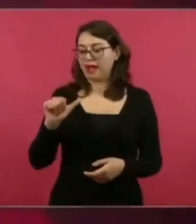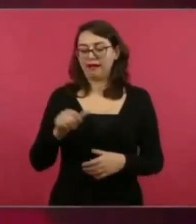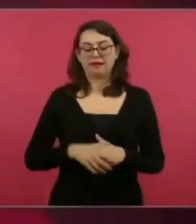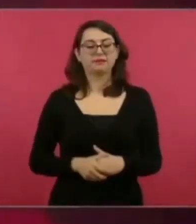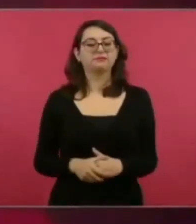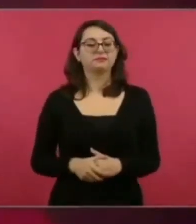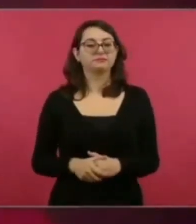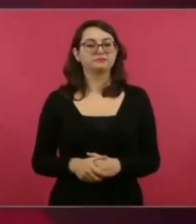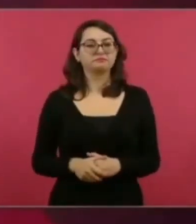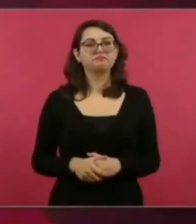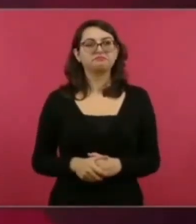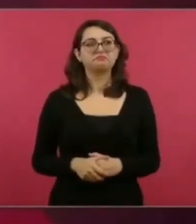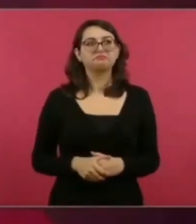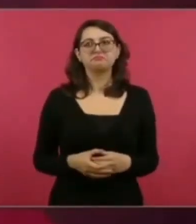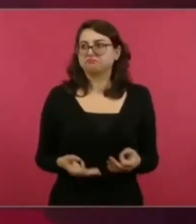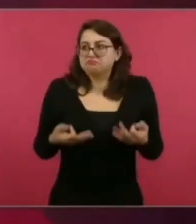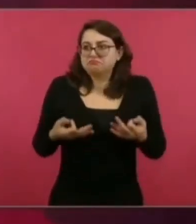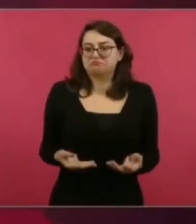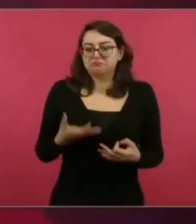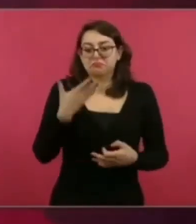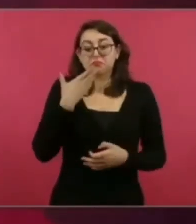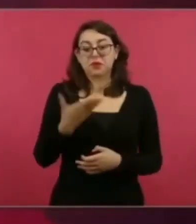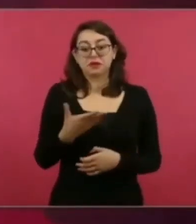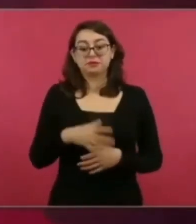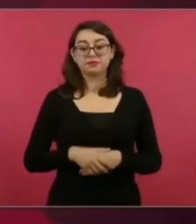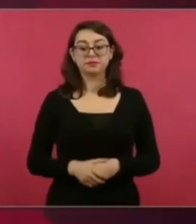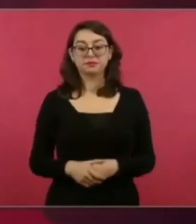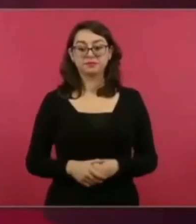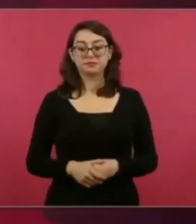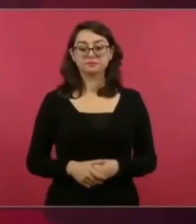y a lo mejor quien venga